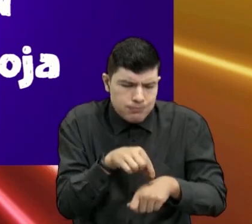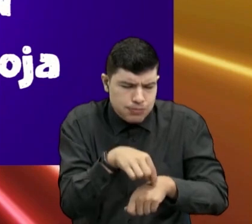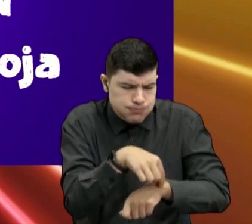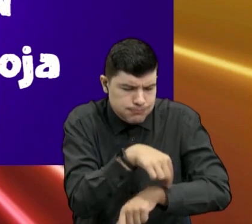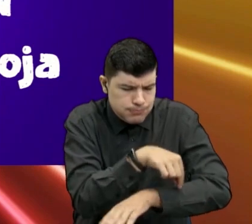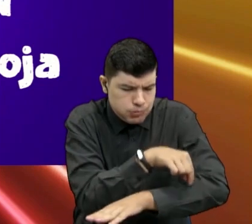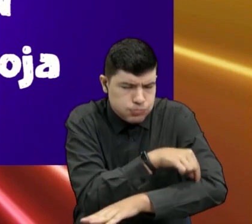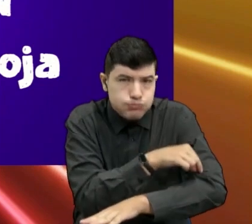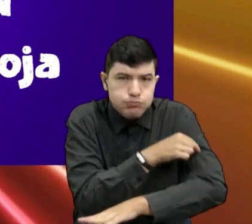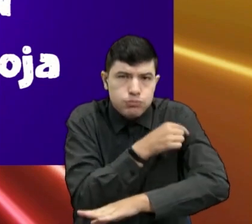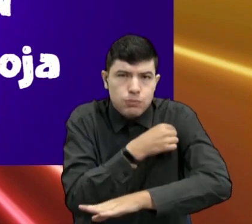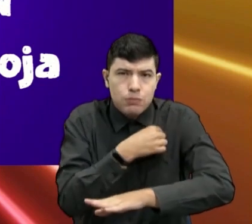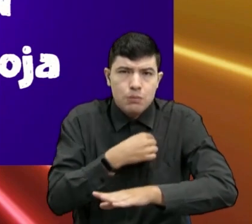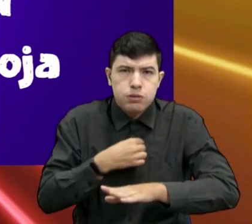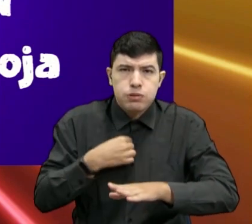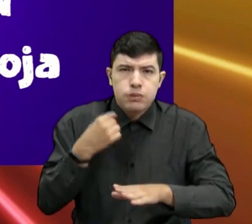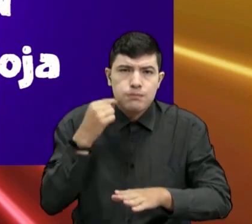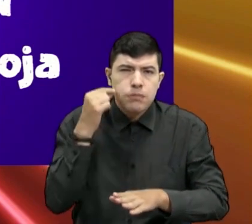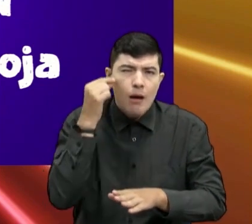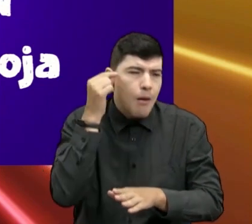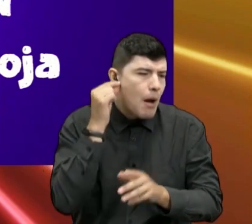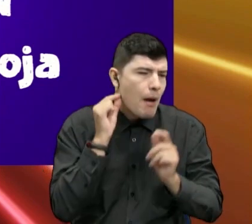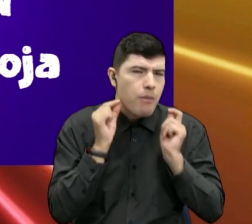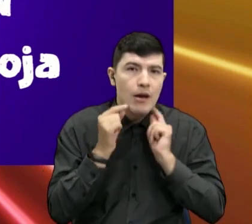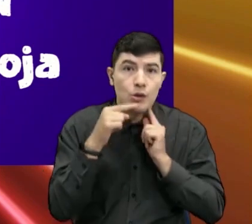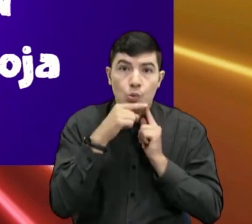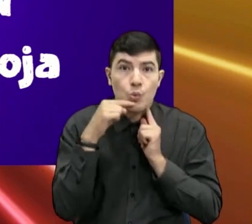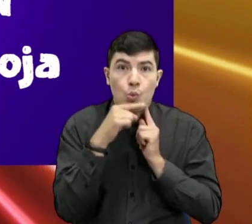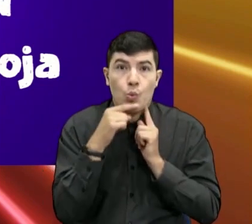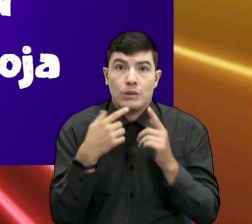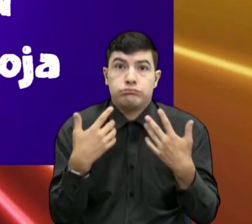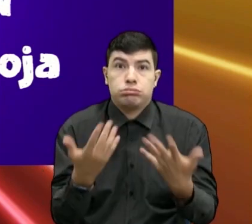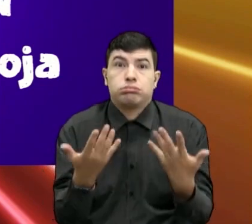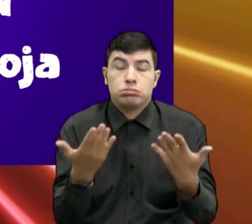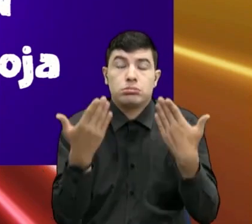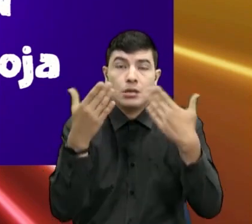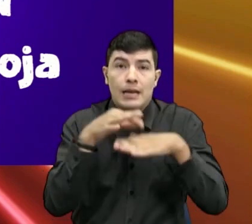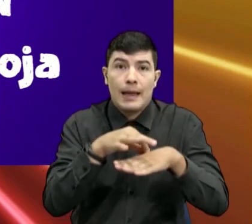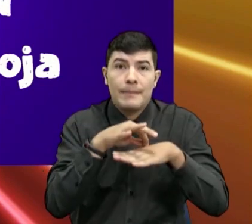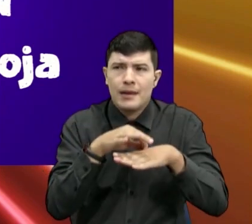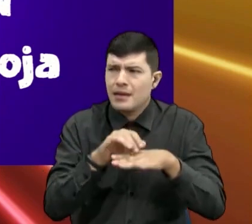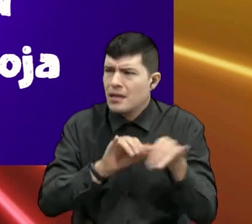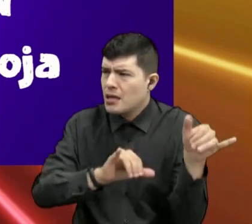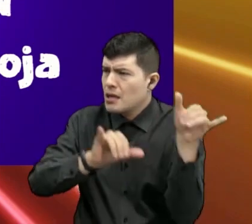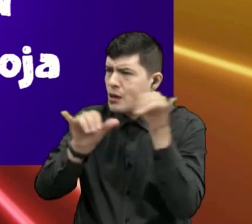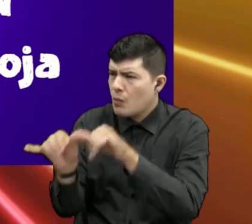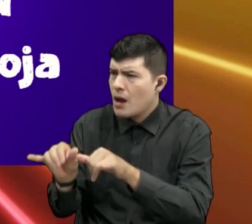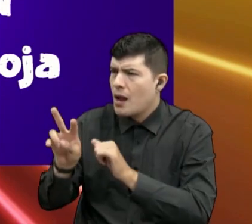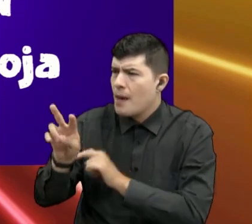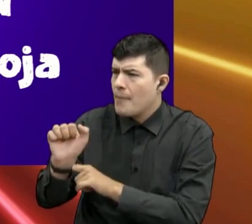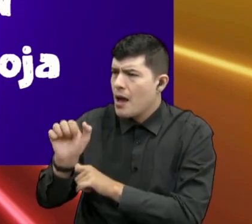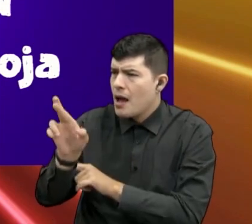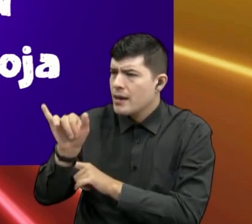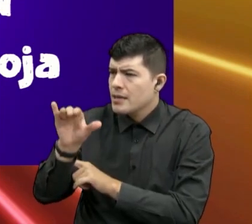pequeñas manchas rojas. ¿En la piel? En la piel, imagínate. ¿Como la varicela? Algo así. Ellas se diferencian.